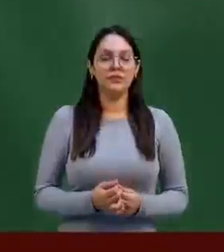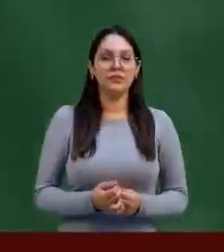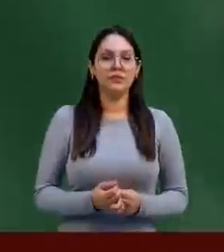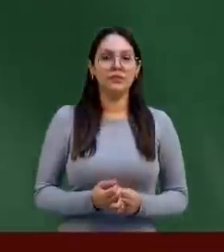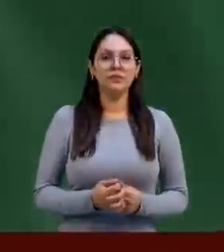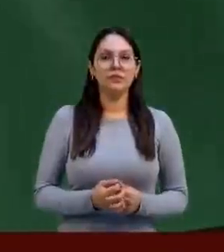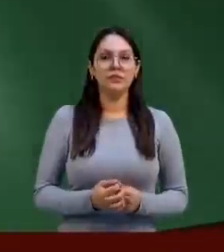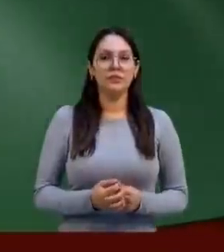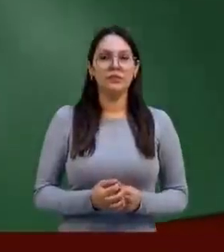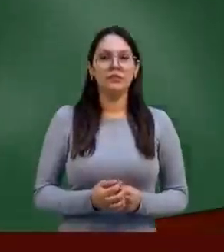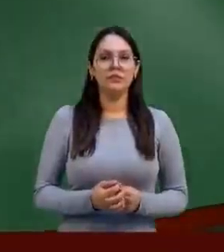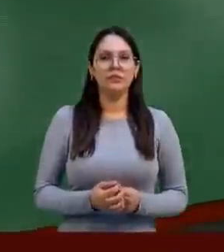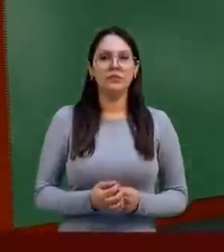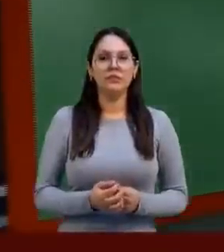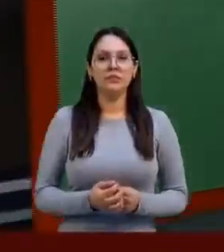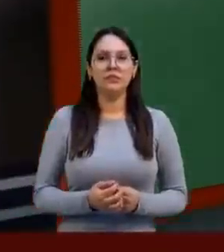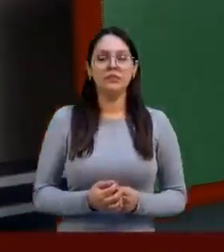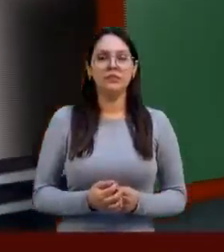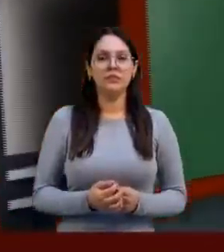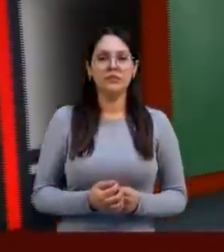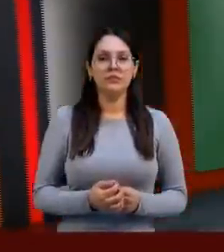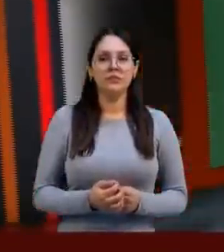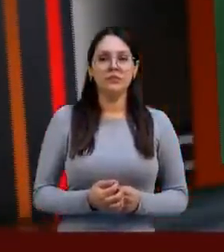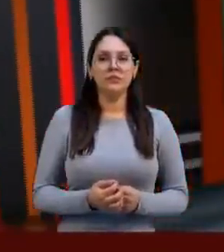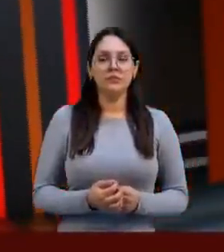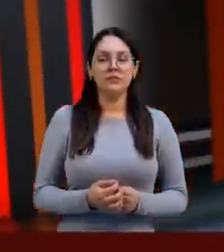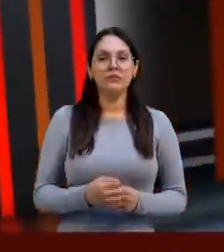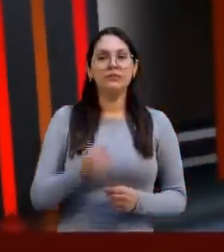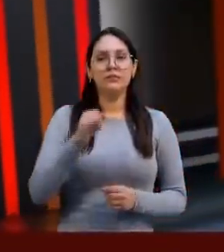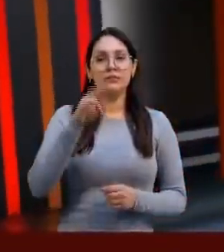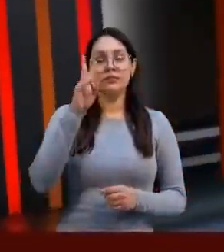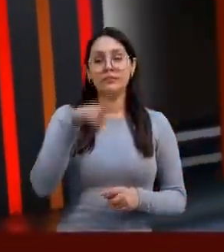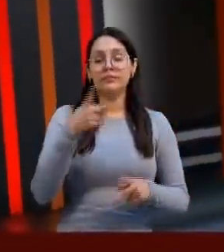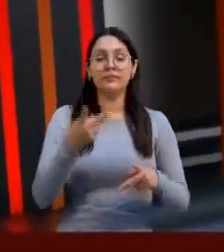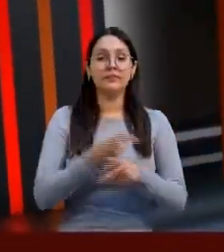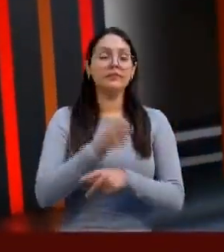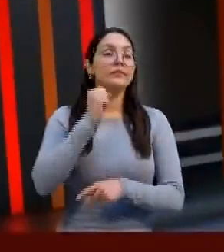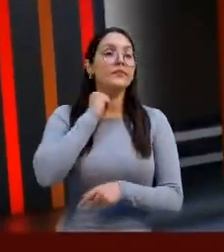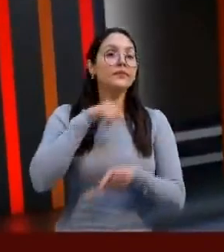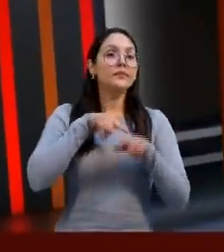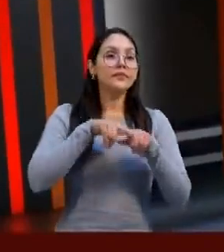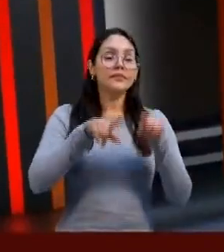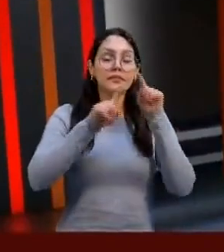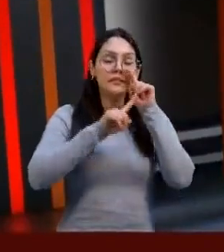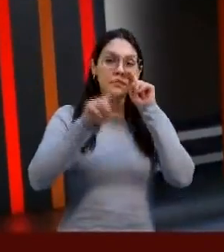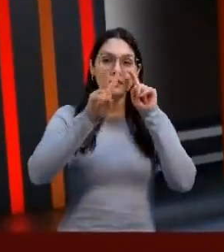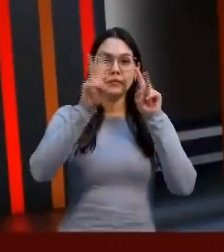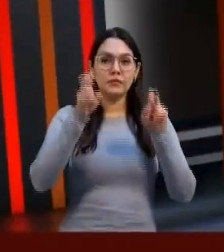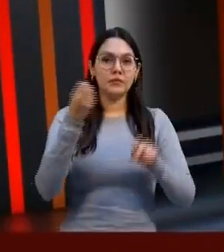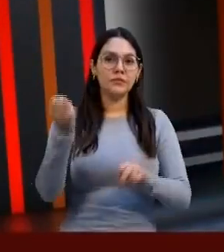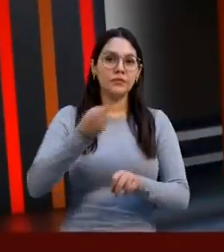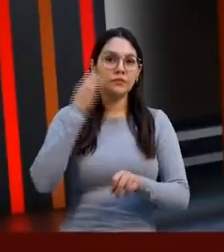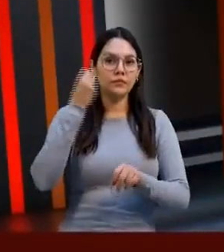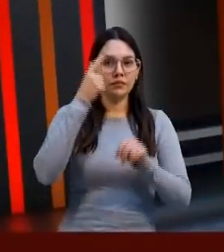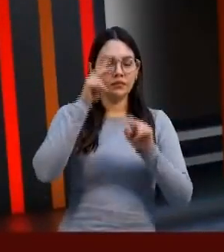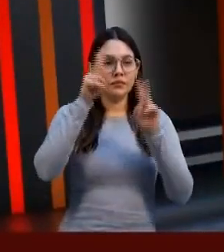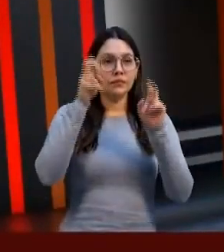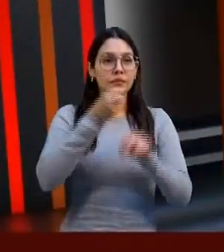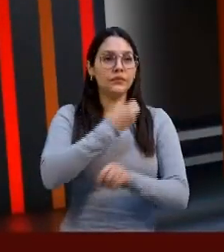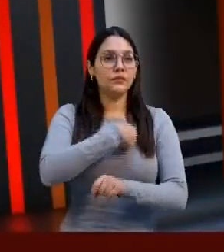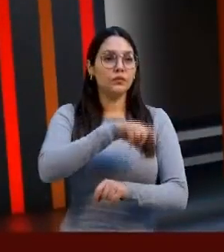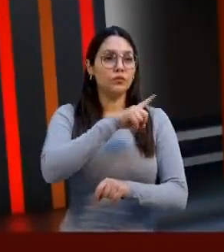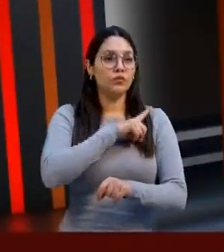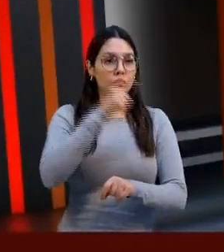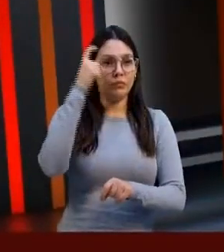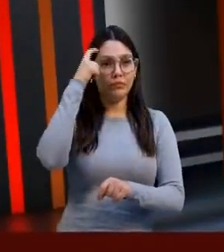Así es Martín, muchísimas gracias. Pues mire, en el Senado continúa el ciclo de conferencias en el curso de salud mental que de acuerdo a